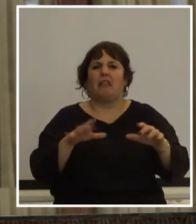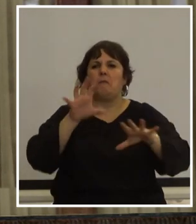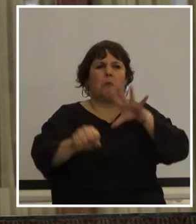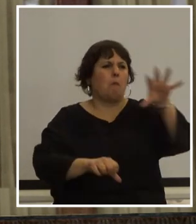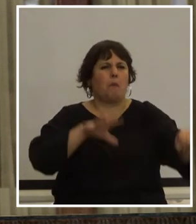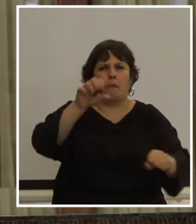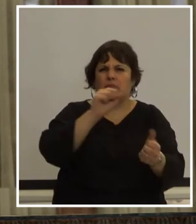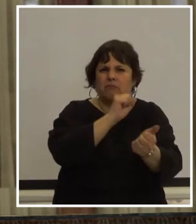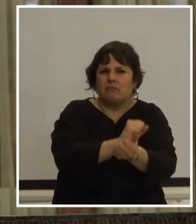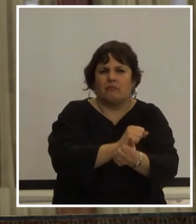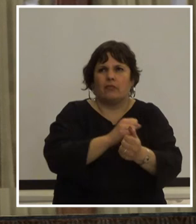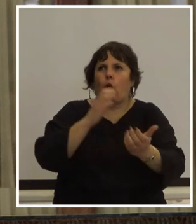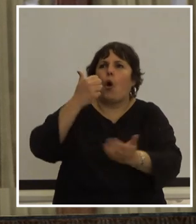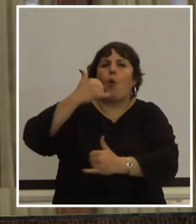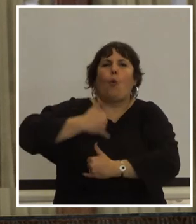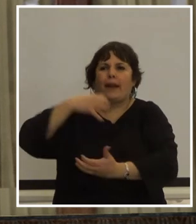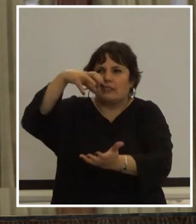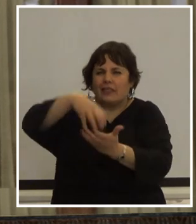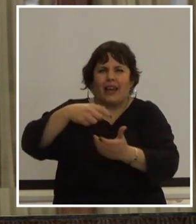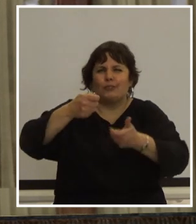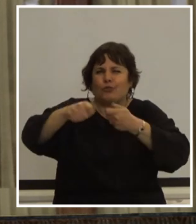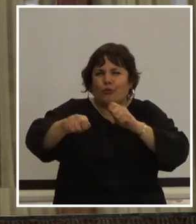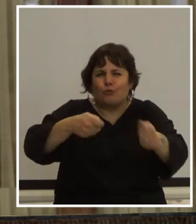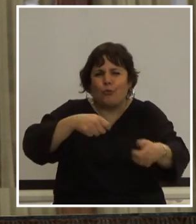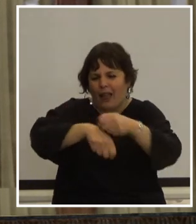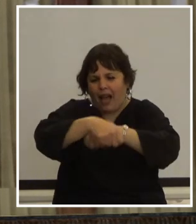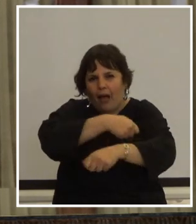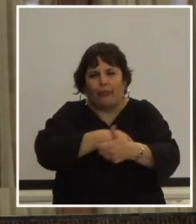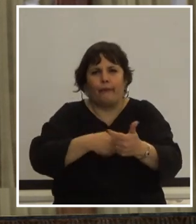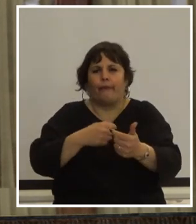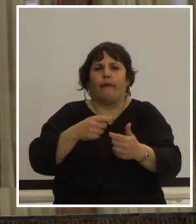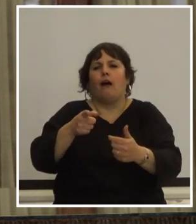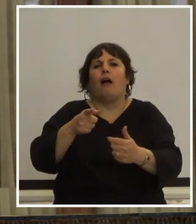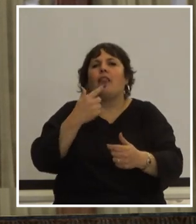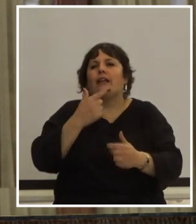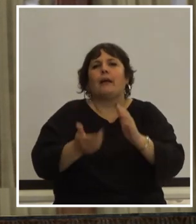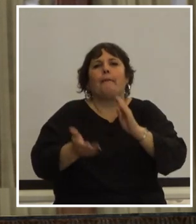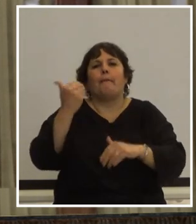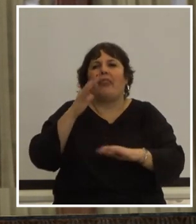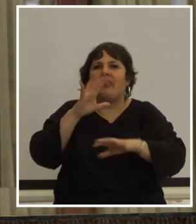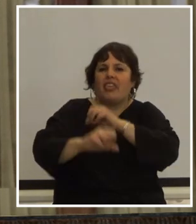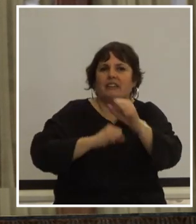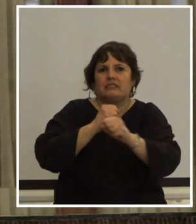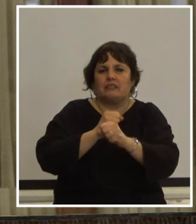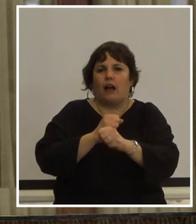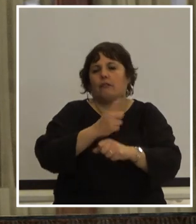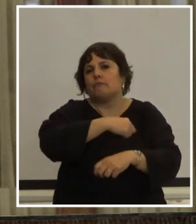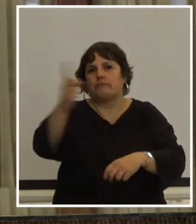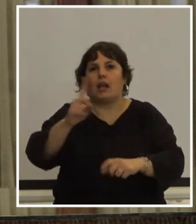miles detenidos en cuarteles fueron torturados procesados por más de una década otros